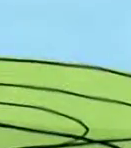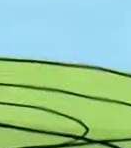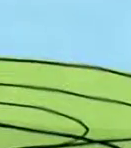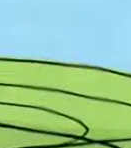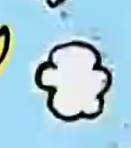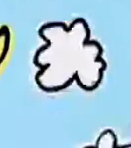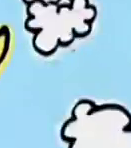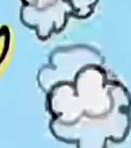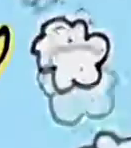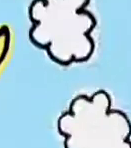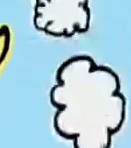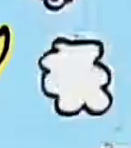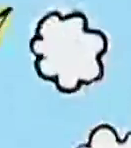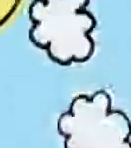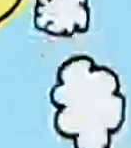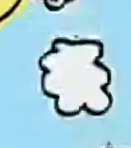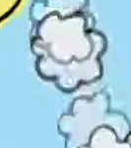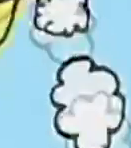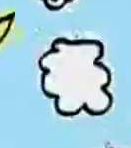¡No!